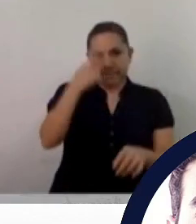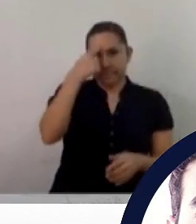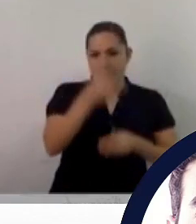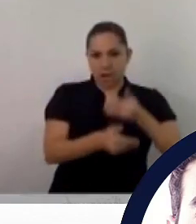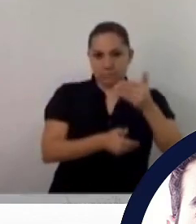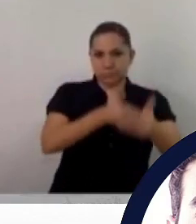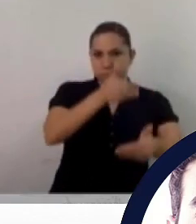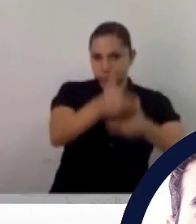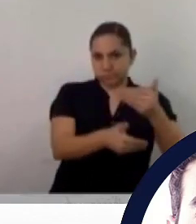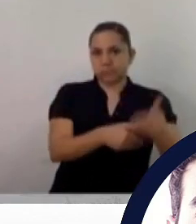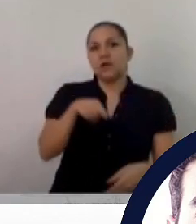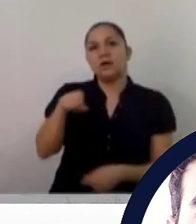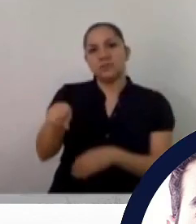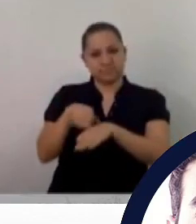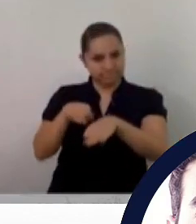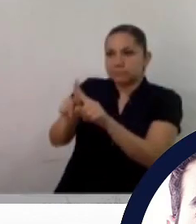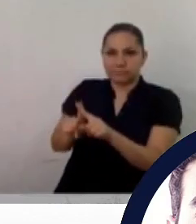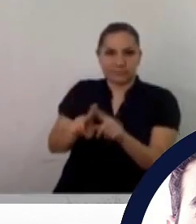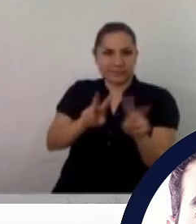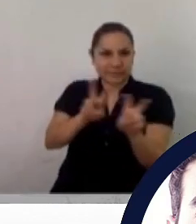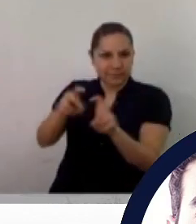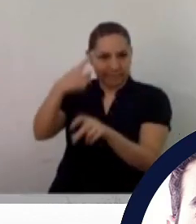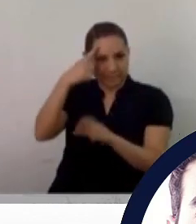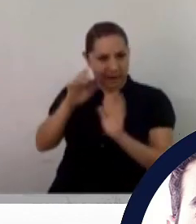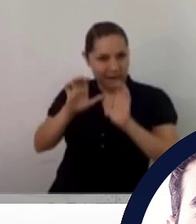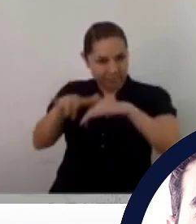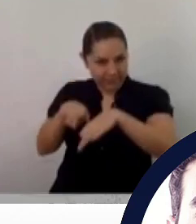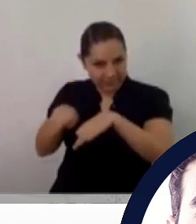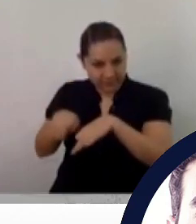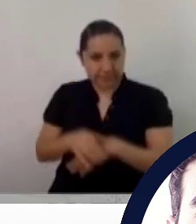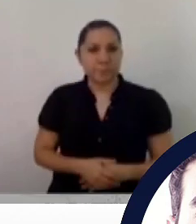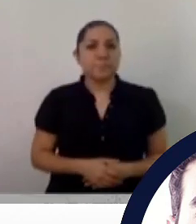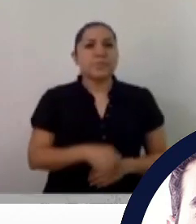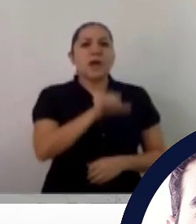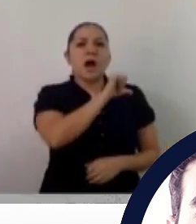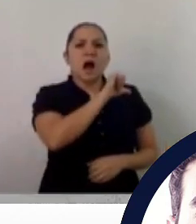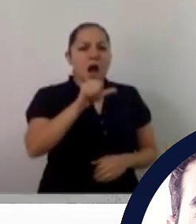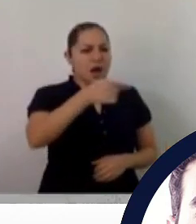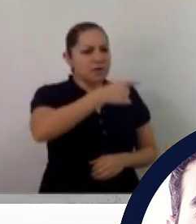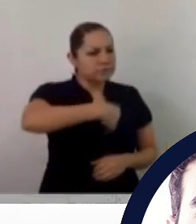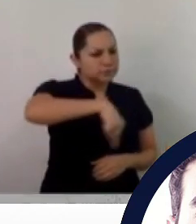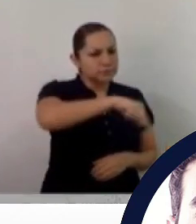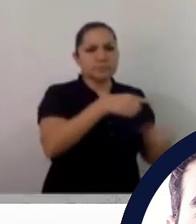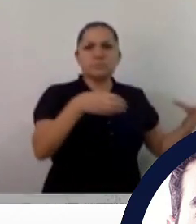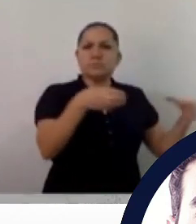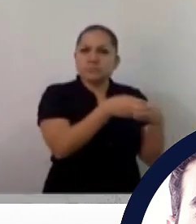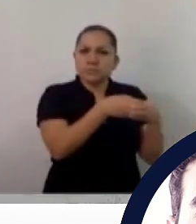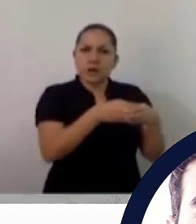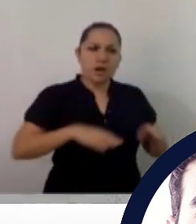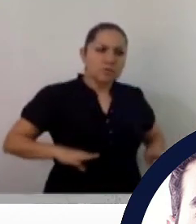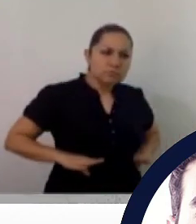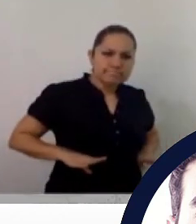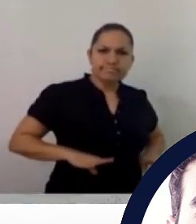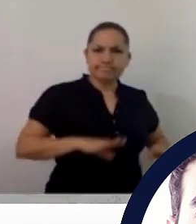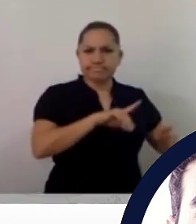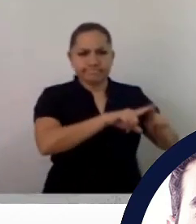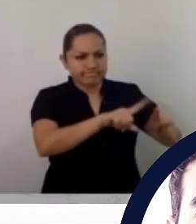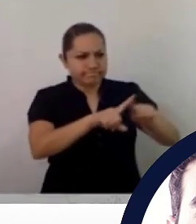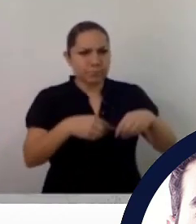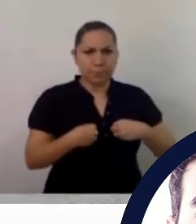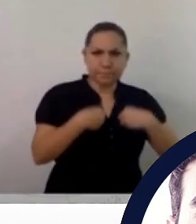Derecho. Dos, medio ambiente. Tres, en una sociedad preparada y sana. Cuatro, un sistema político